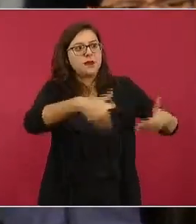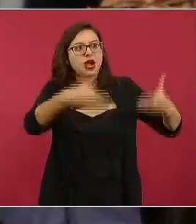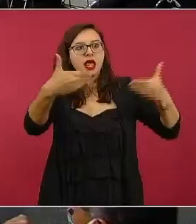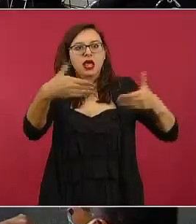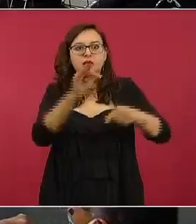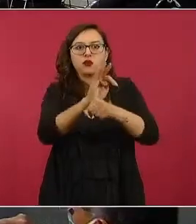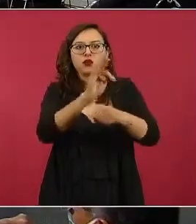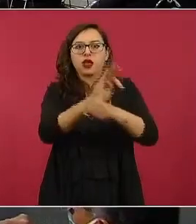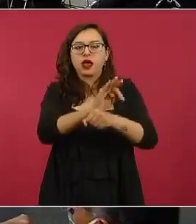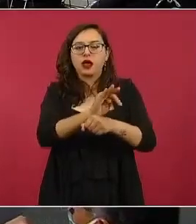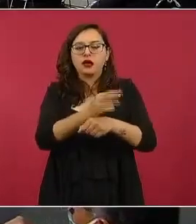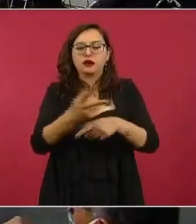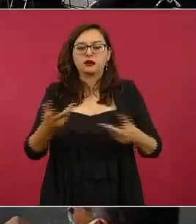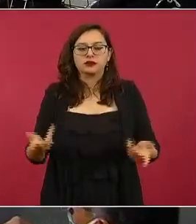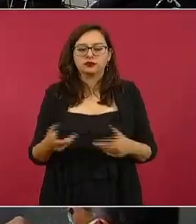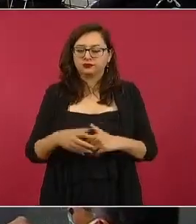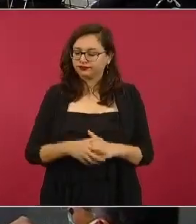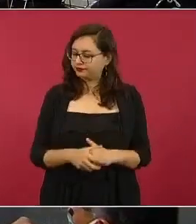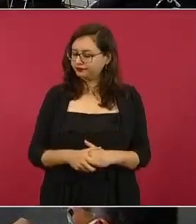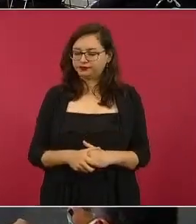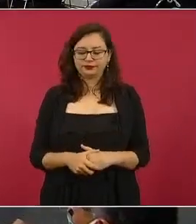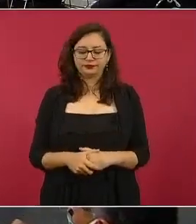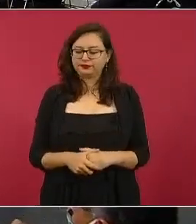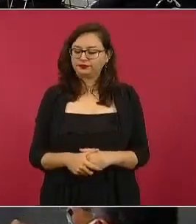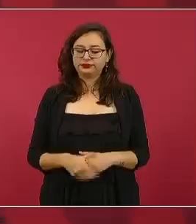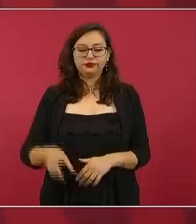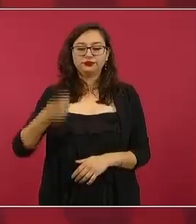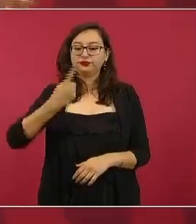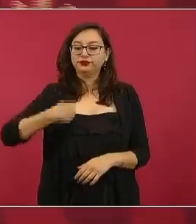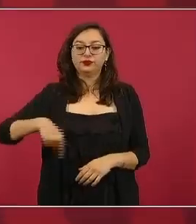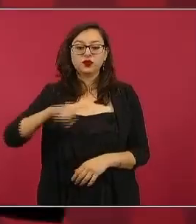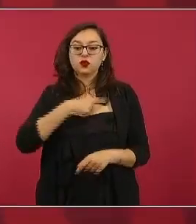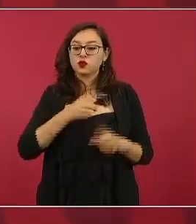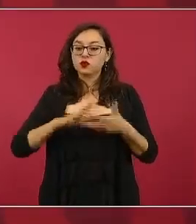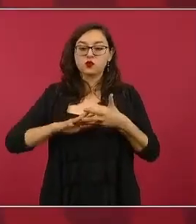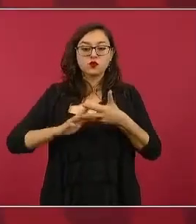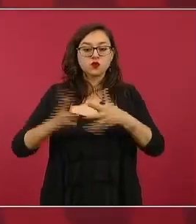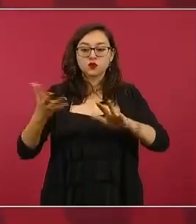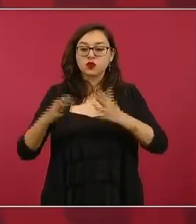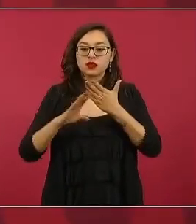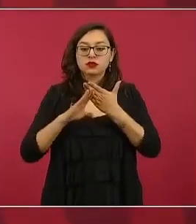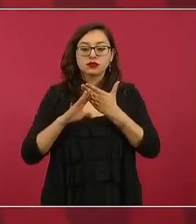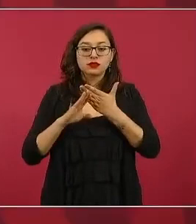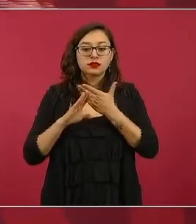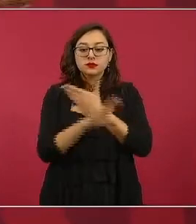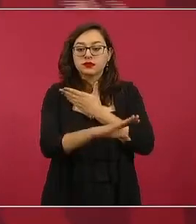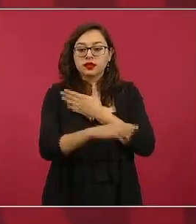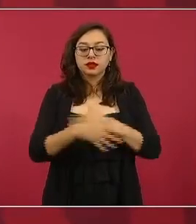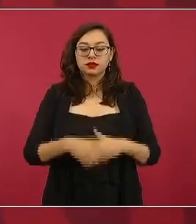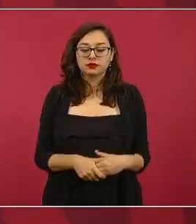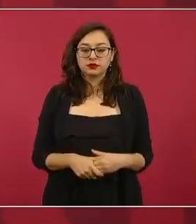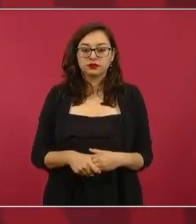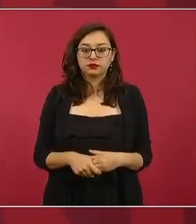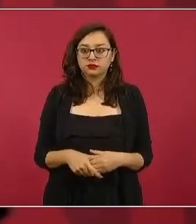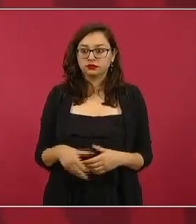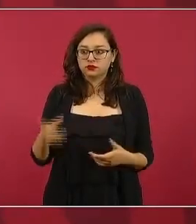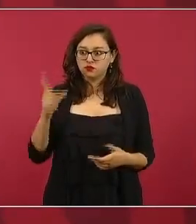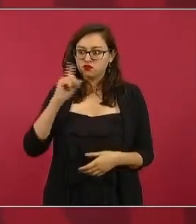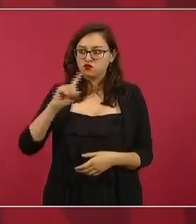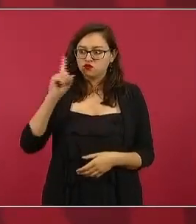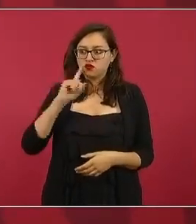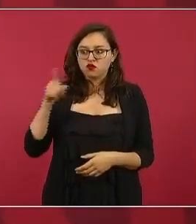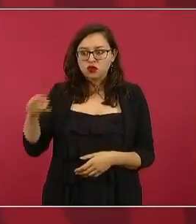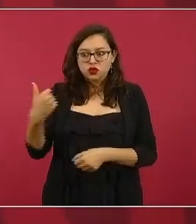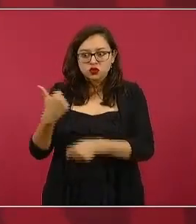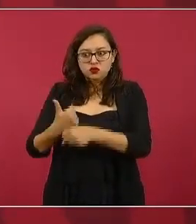nosotros estamos en contra de la violencia y como no vamos a estar en contra de la violencia contra las mujeres claro